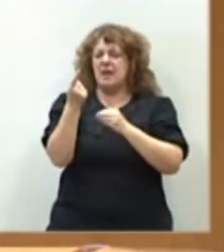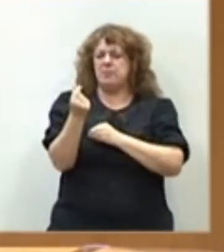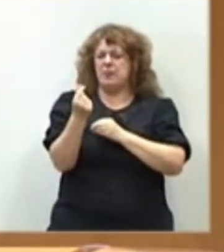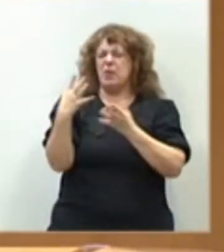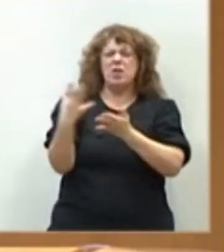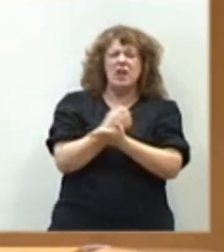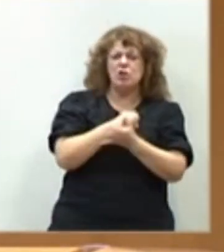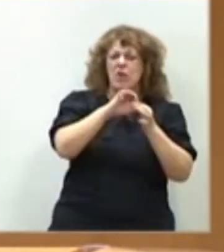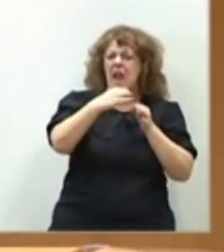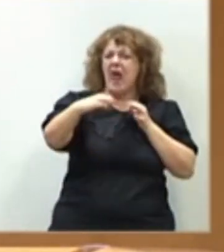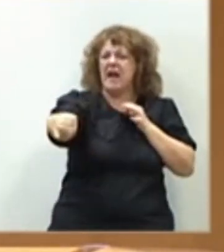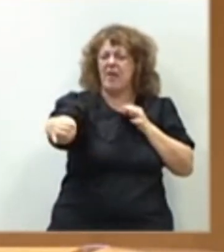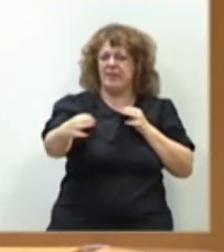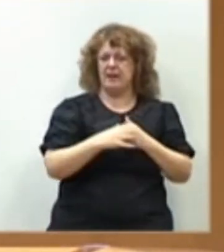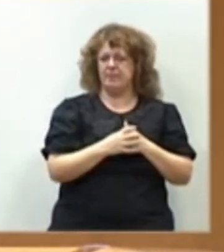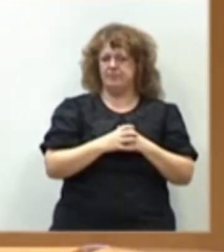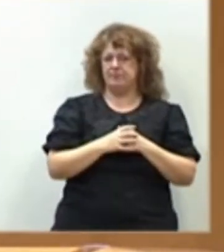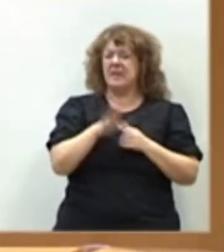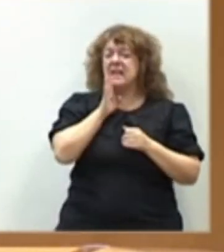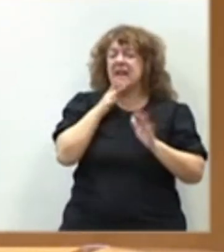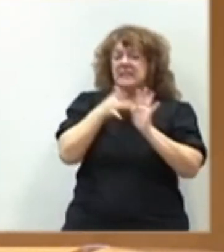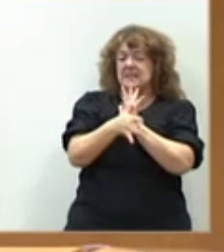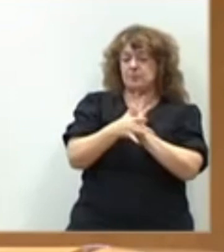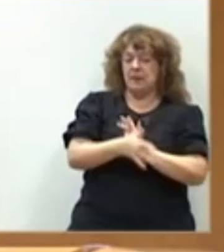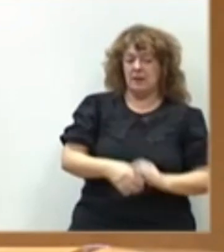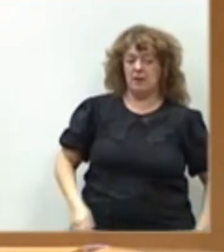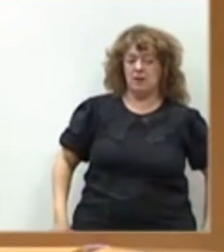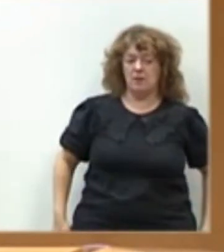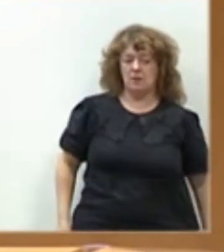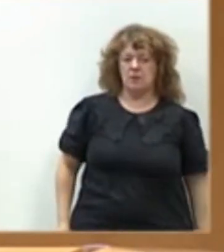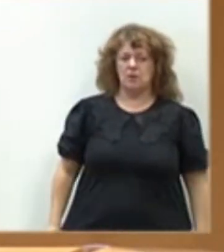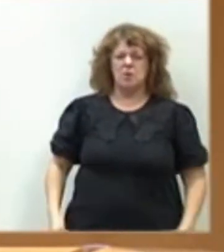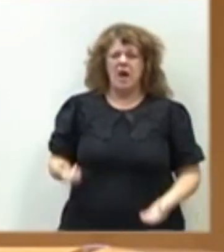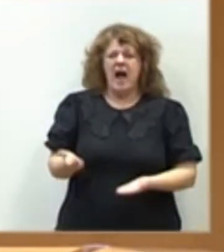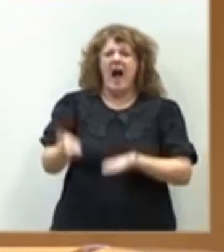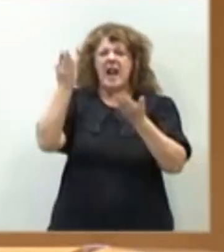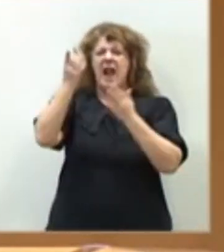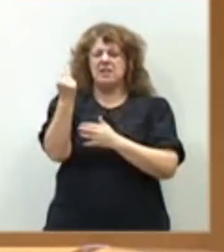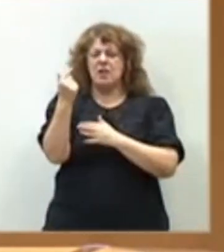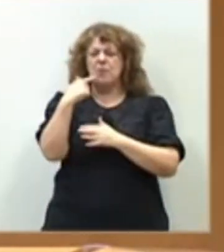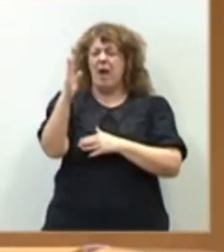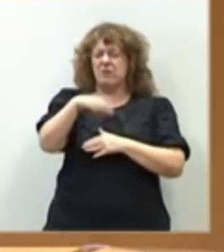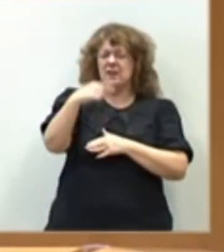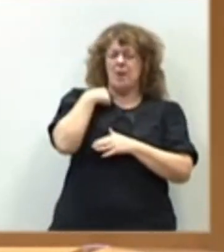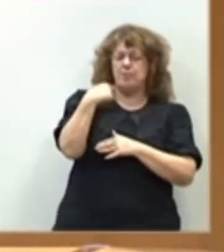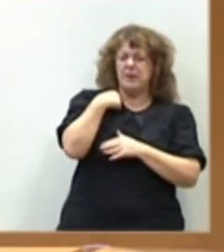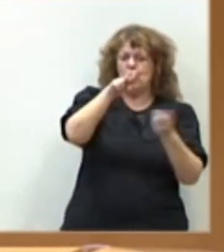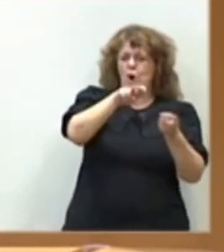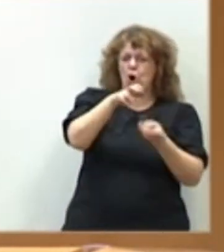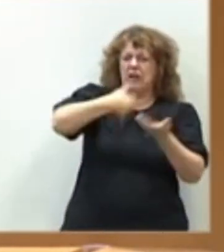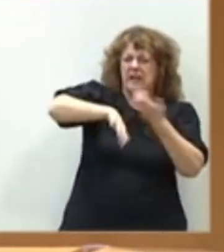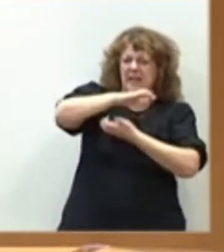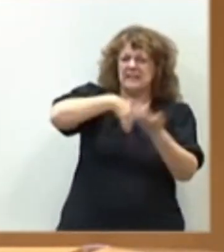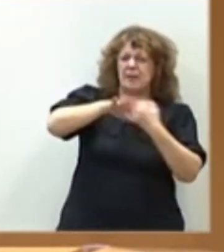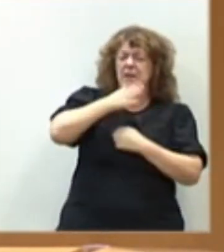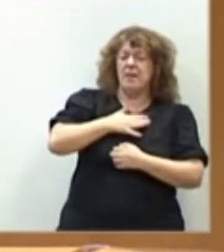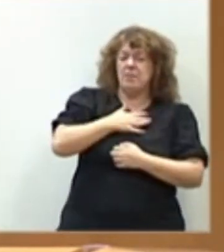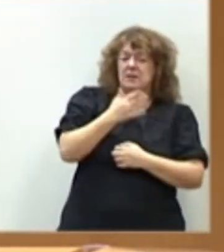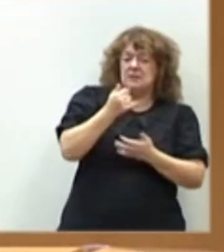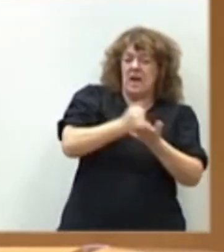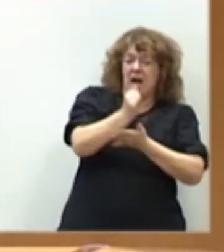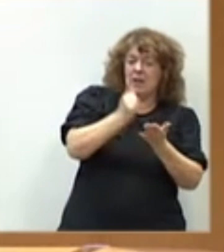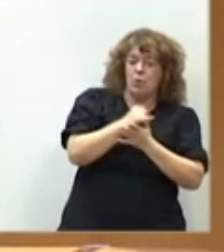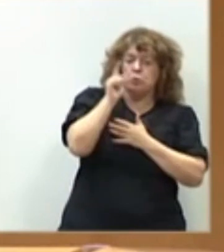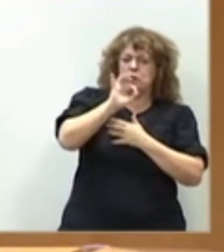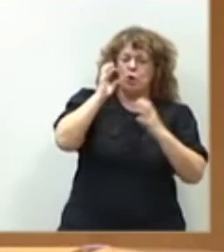de toda la cadena que antes he descrito. La tendencia de los precios implica una mayor pérdida de rentabilidad por parte de nuestros agricultores y de